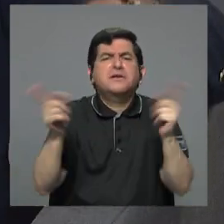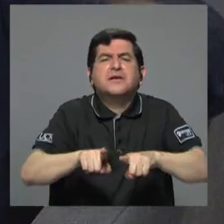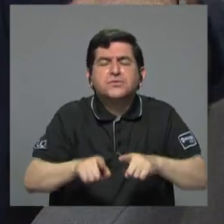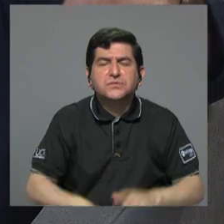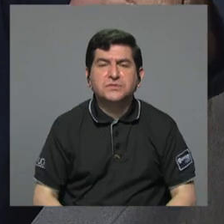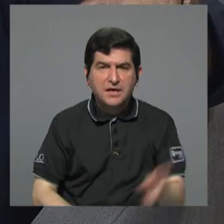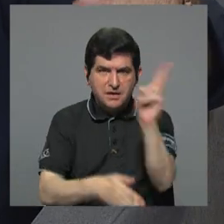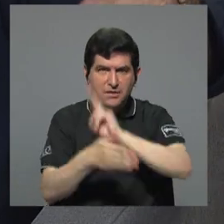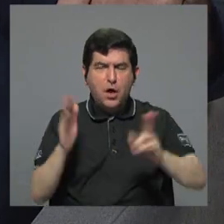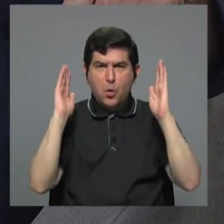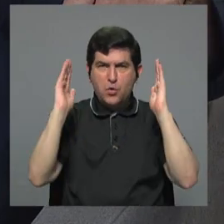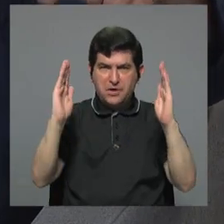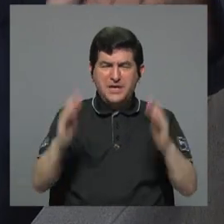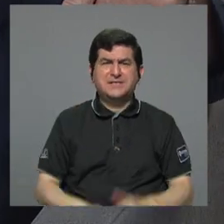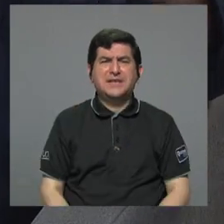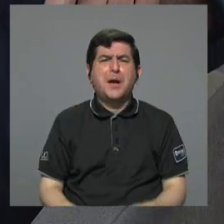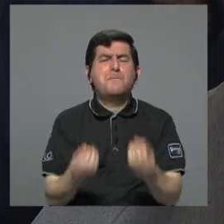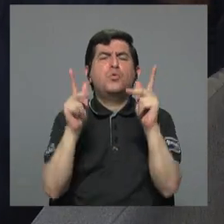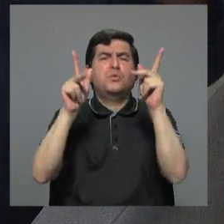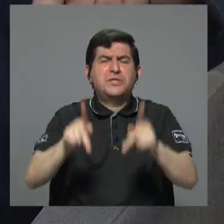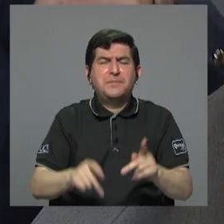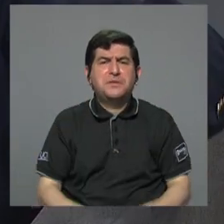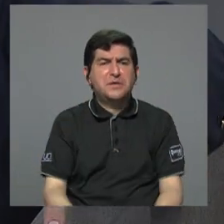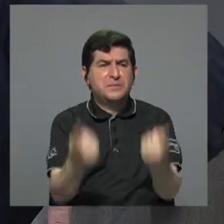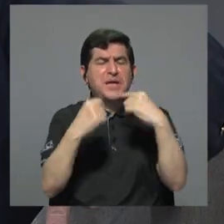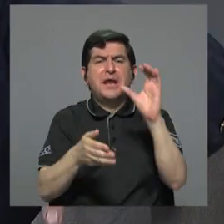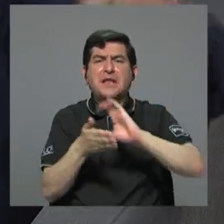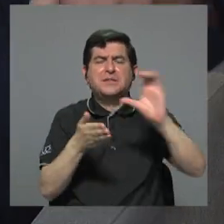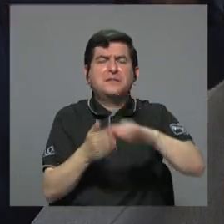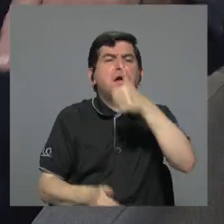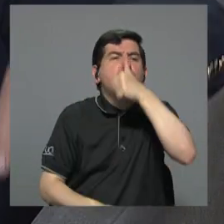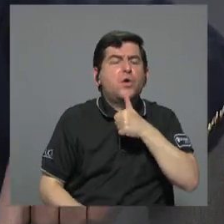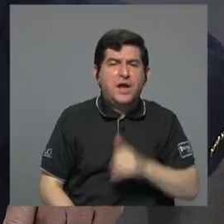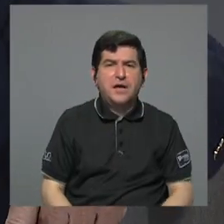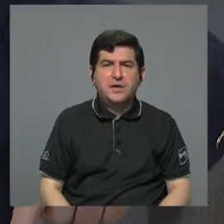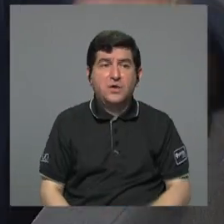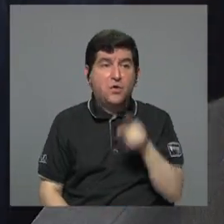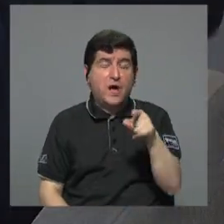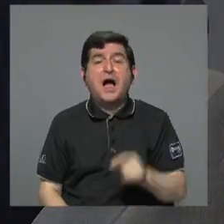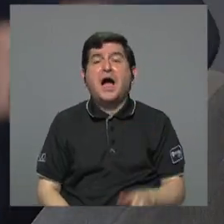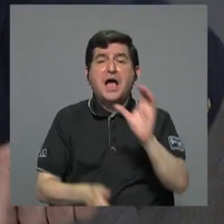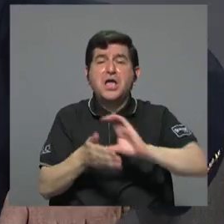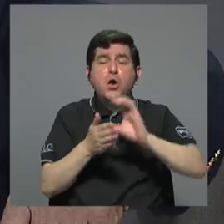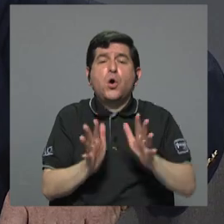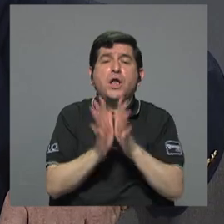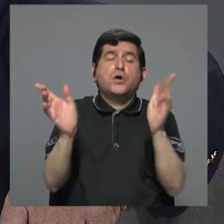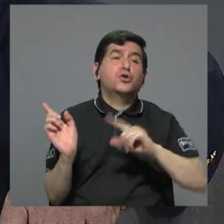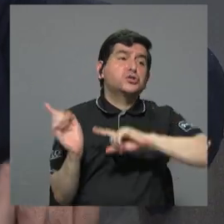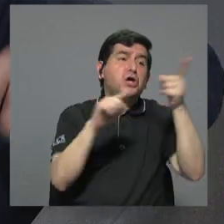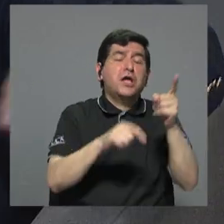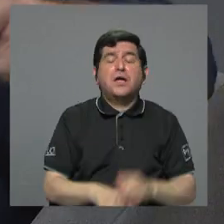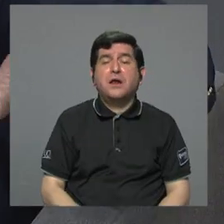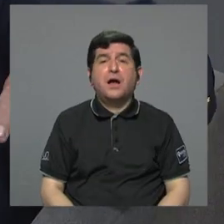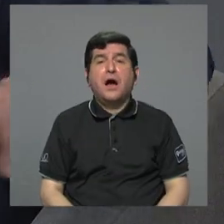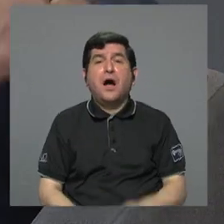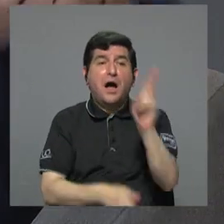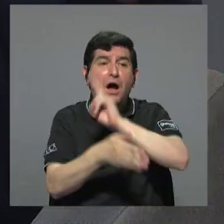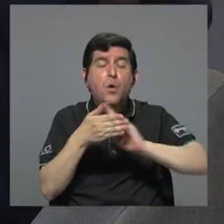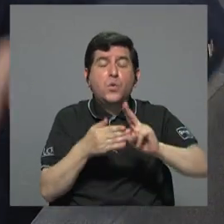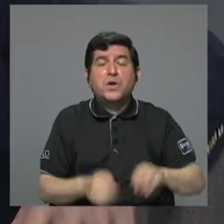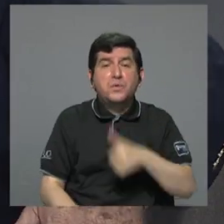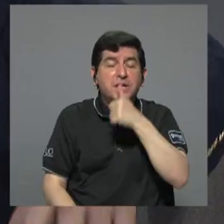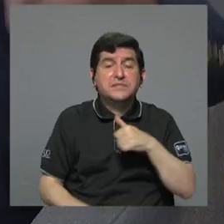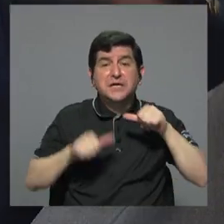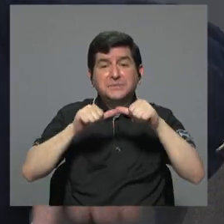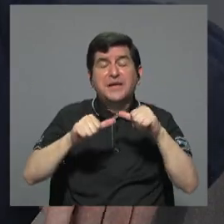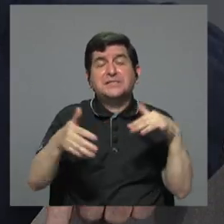las universidades grandes se están llenando de gente que viene de los colegios privados y los que vienen de los colegios públicos tienen que ir a las universidades a buscar plata para poder ir